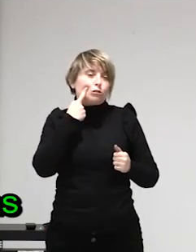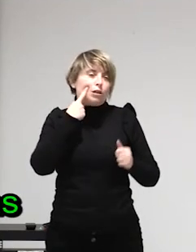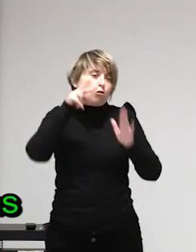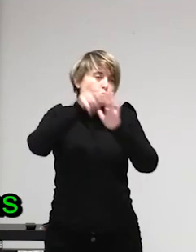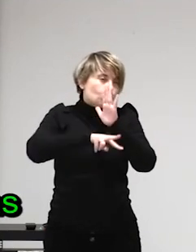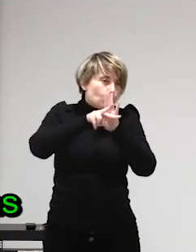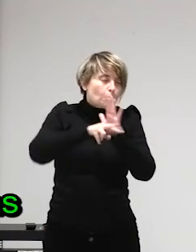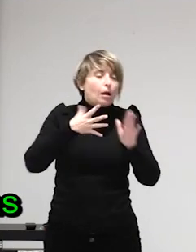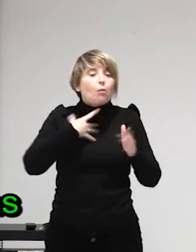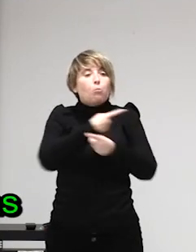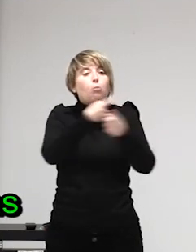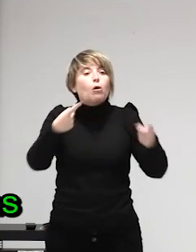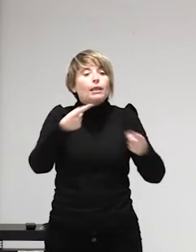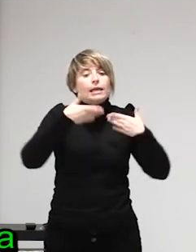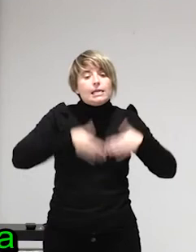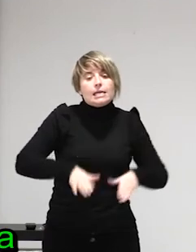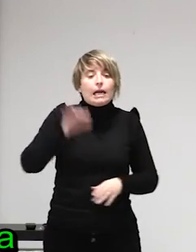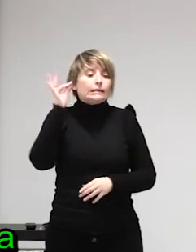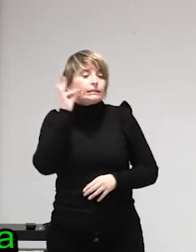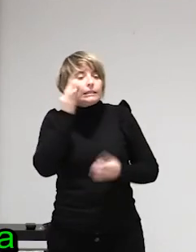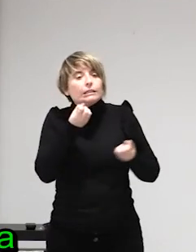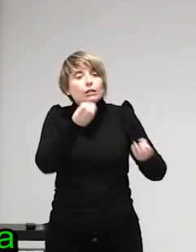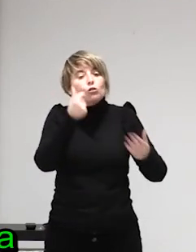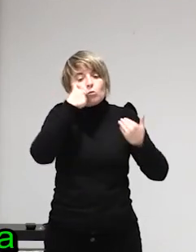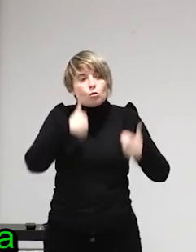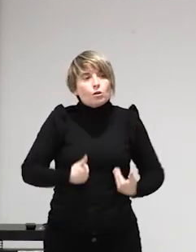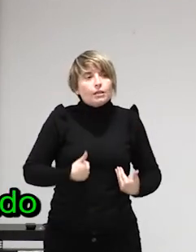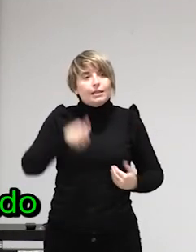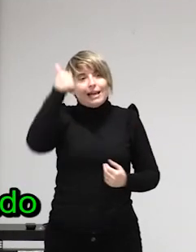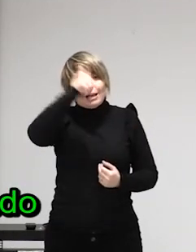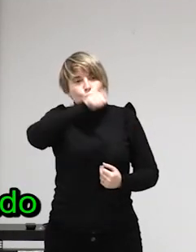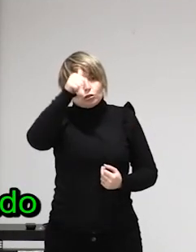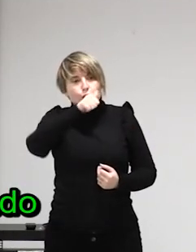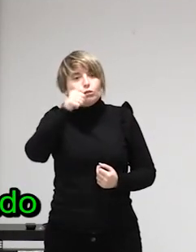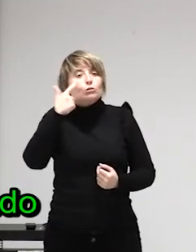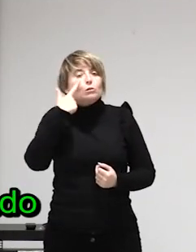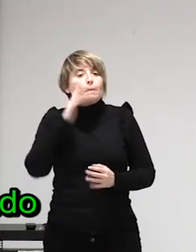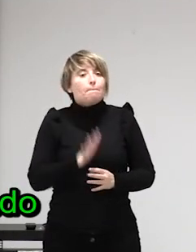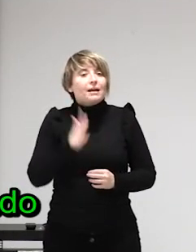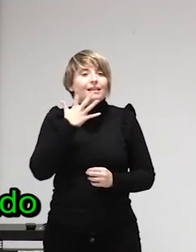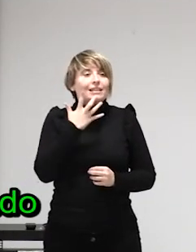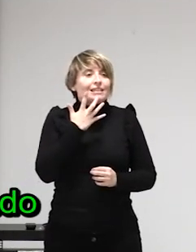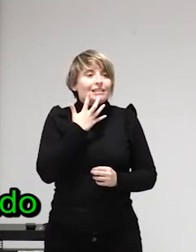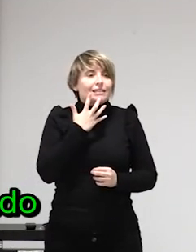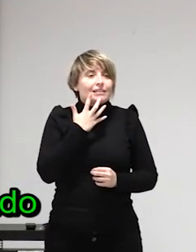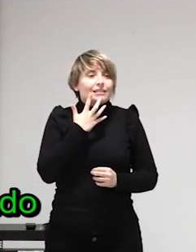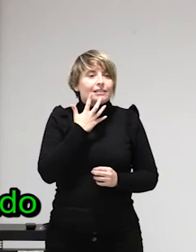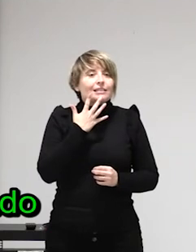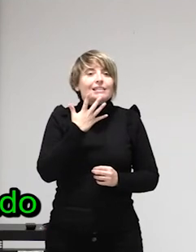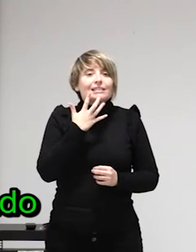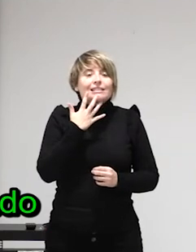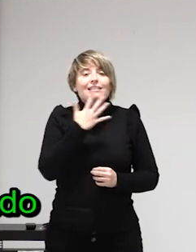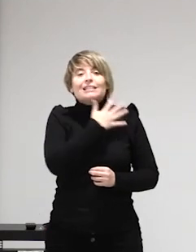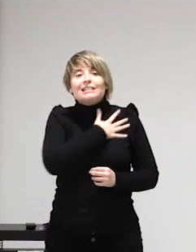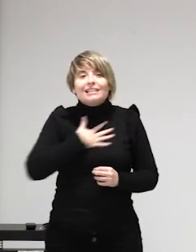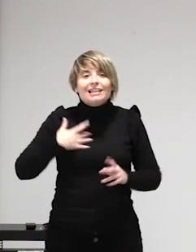en la prostitución ¿de acuerdo? lo que hace falta es voluntad política y destinar más presupuestos del Estado a paliar estas